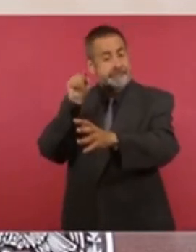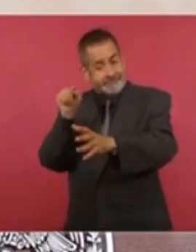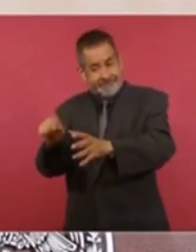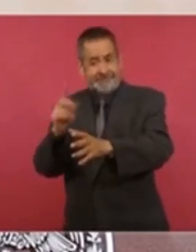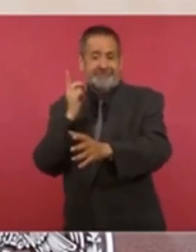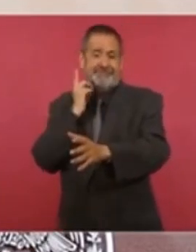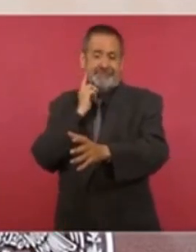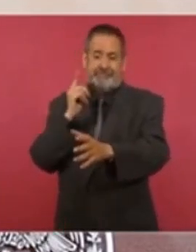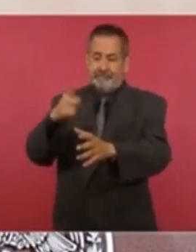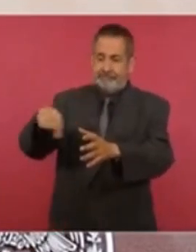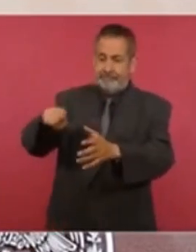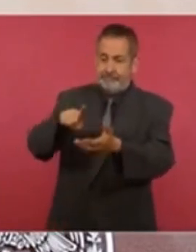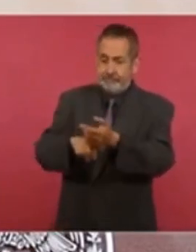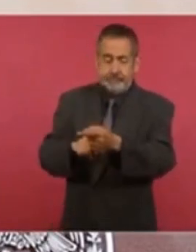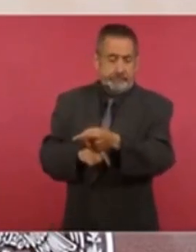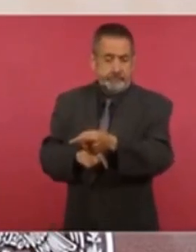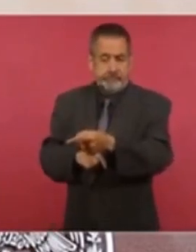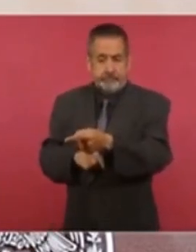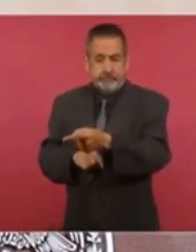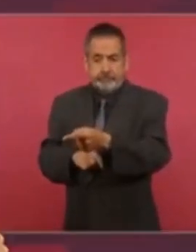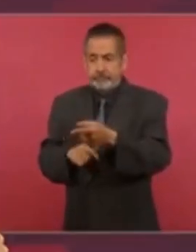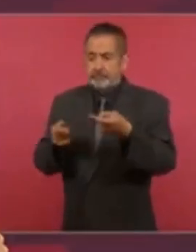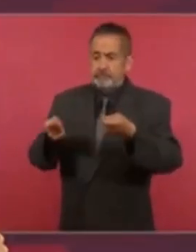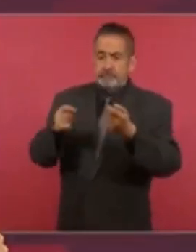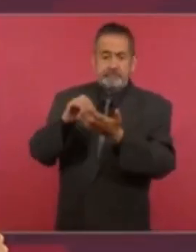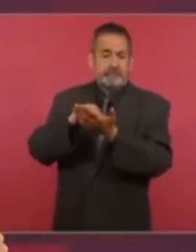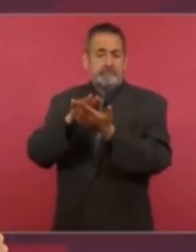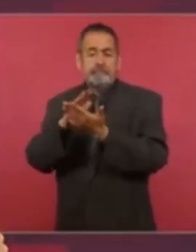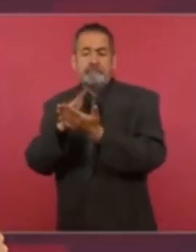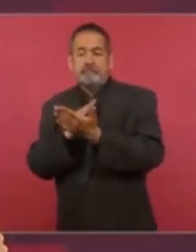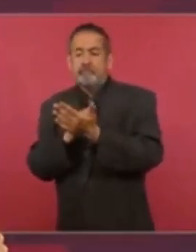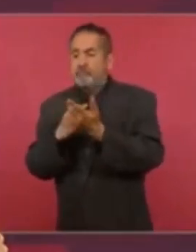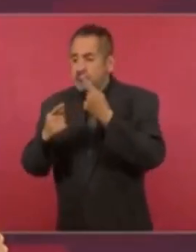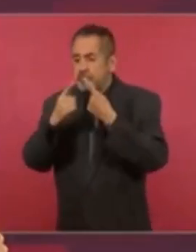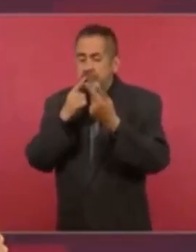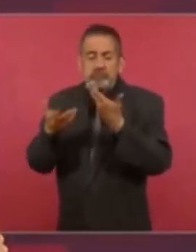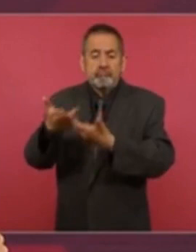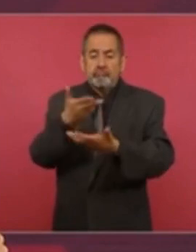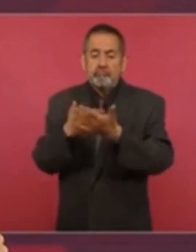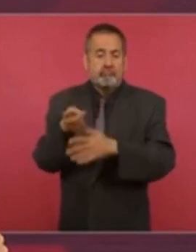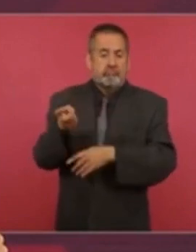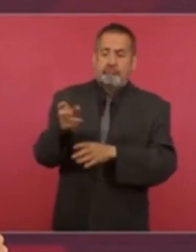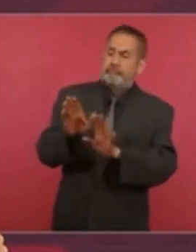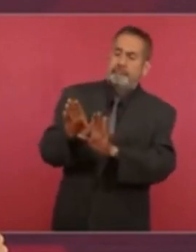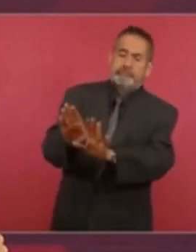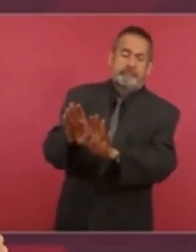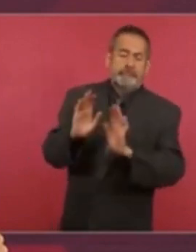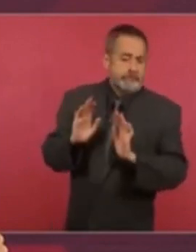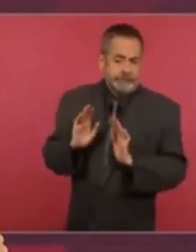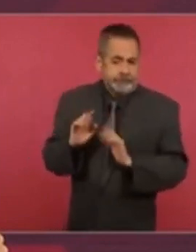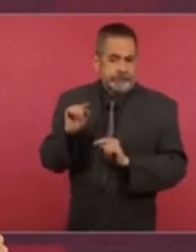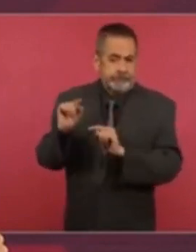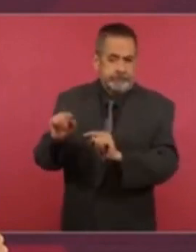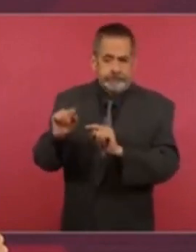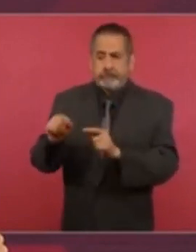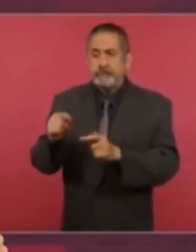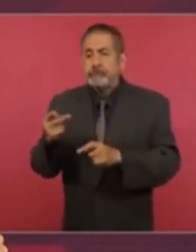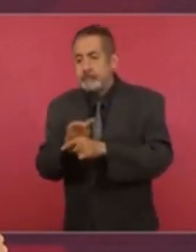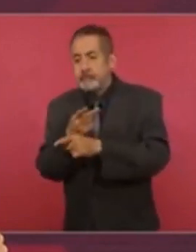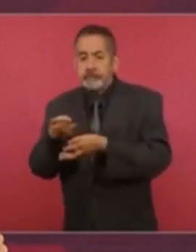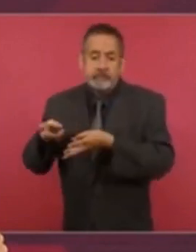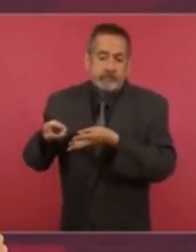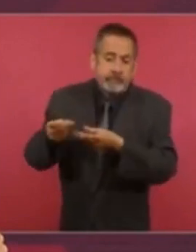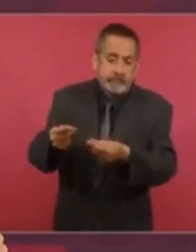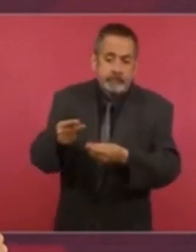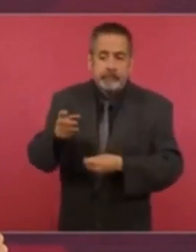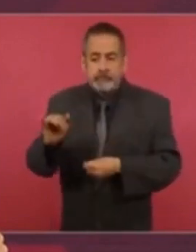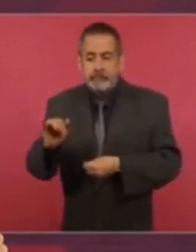Esta mañana la titular de la Secretaría de Gobernación, Luisa María Alcalda, aseguró que será la Cámara de Diputados quien determine si es mucho o poco el recorte de 4